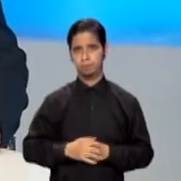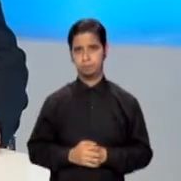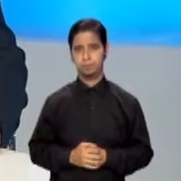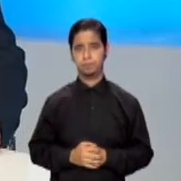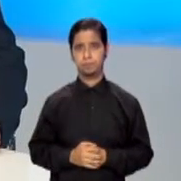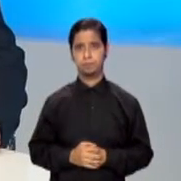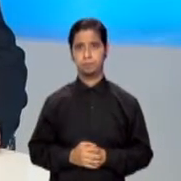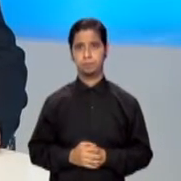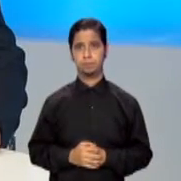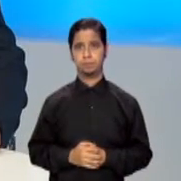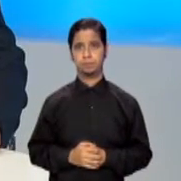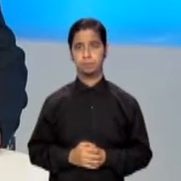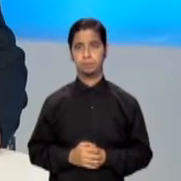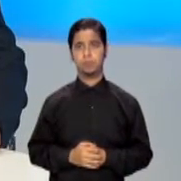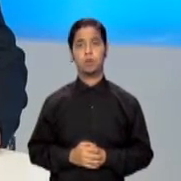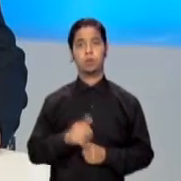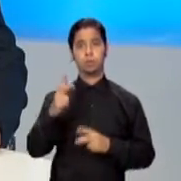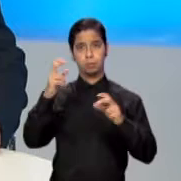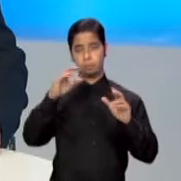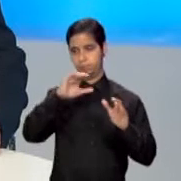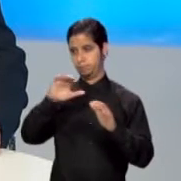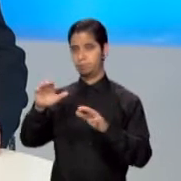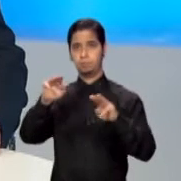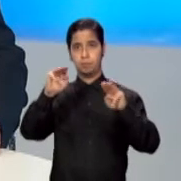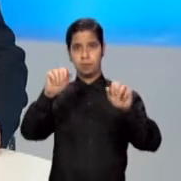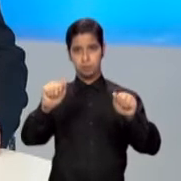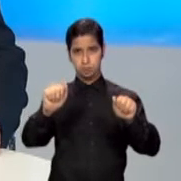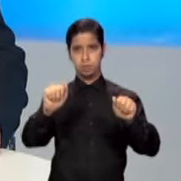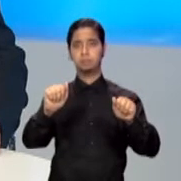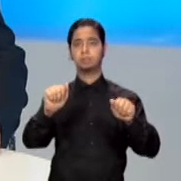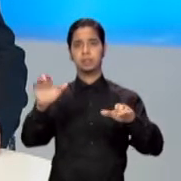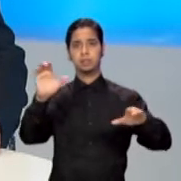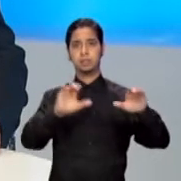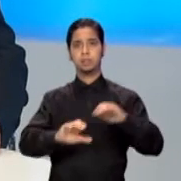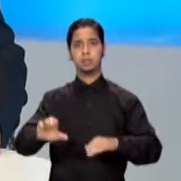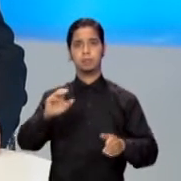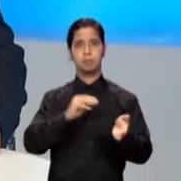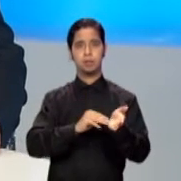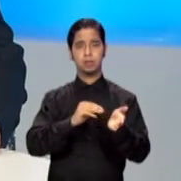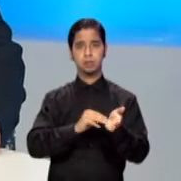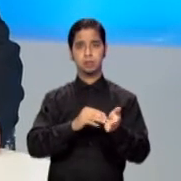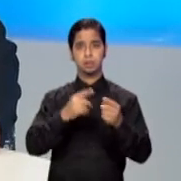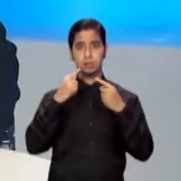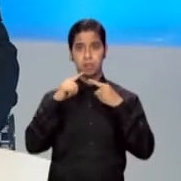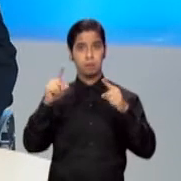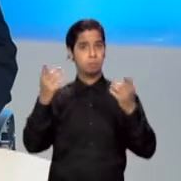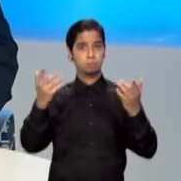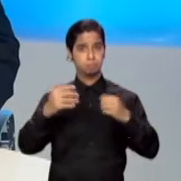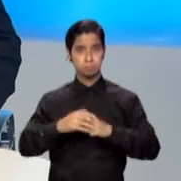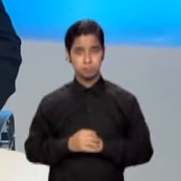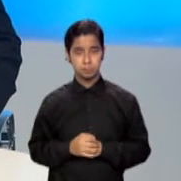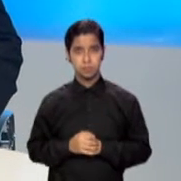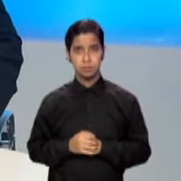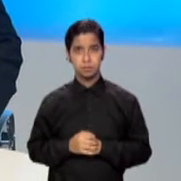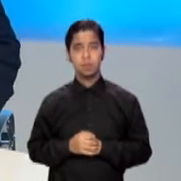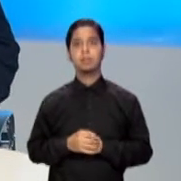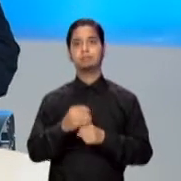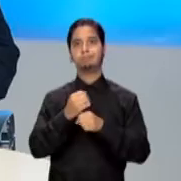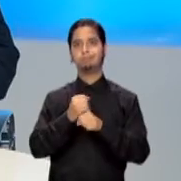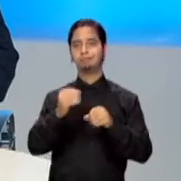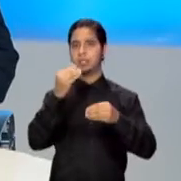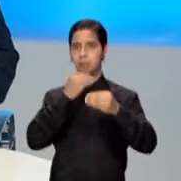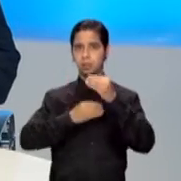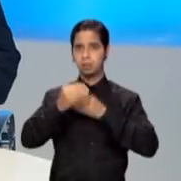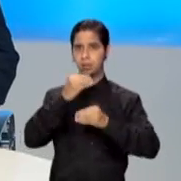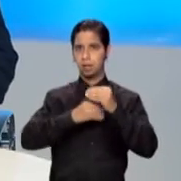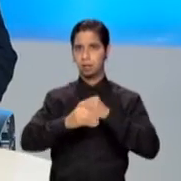De otra parte, el programa de maestría de la Escuela de Salud Pública de Recinto de Ciencias Médicas celebra la Semana de Seguridad Alimentaria con interesantes talleres que